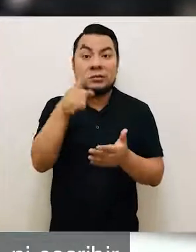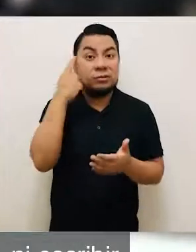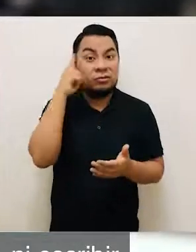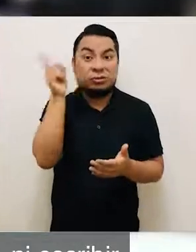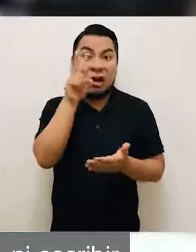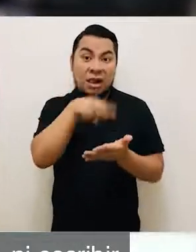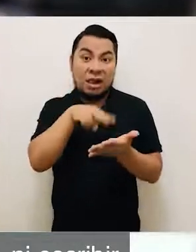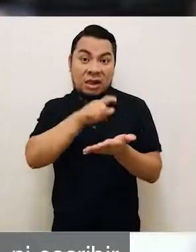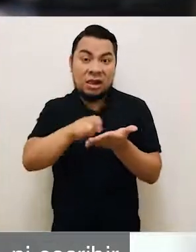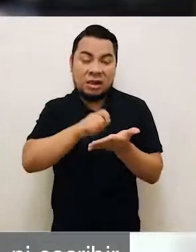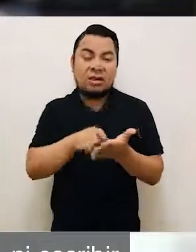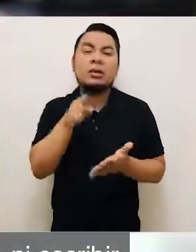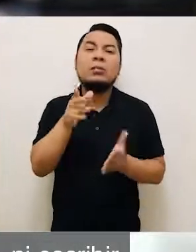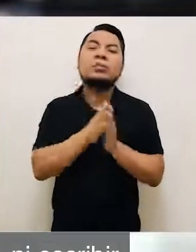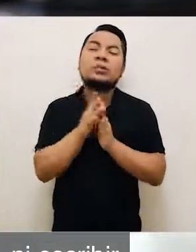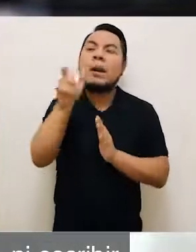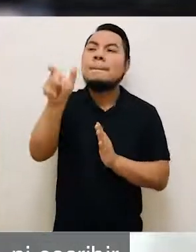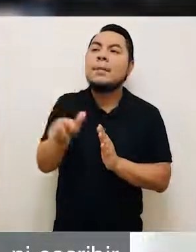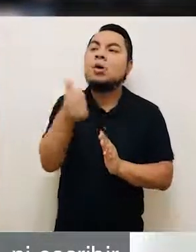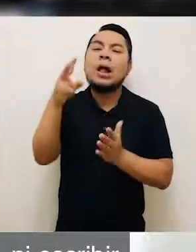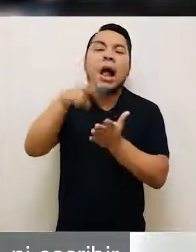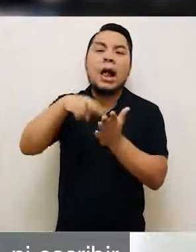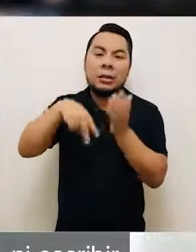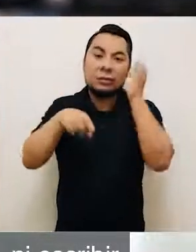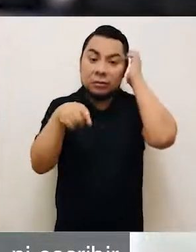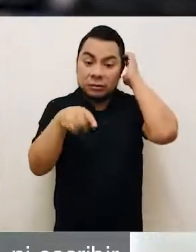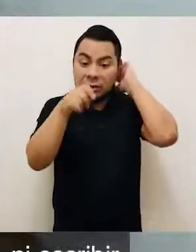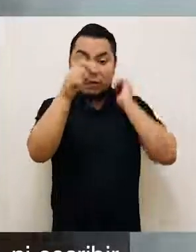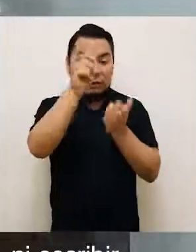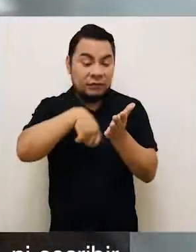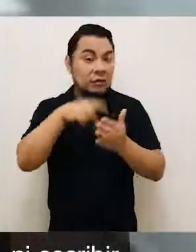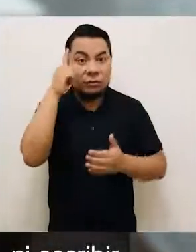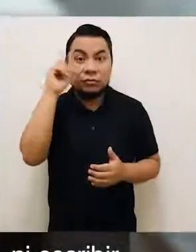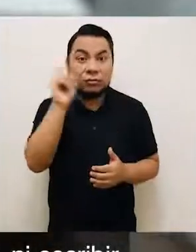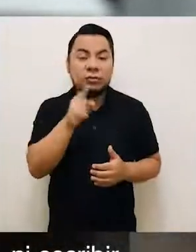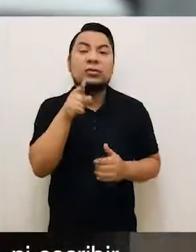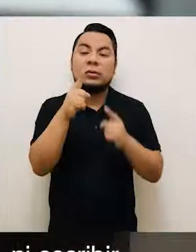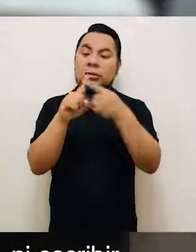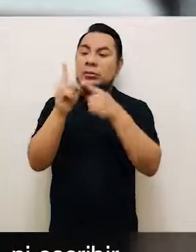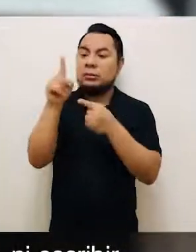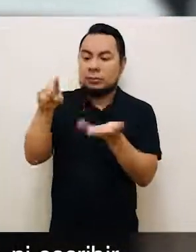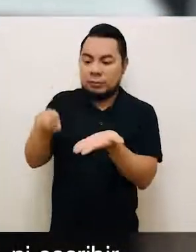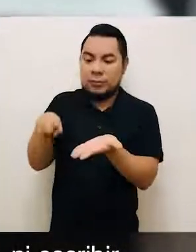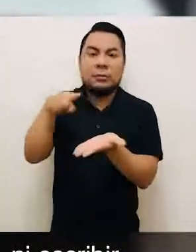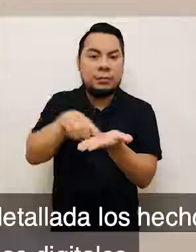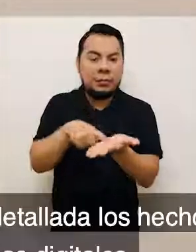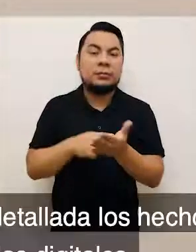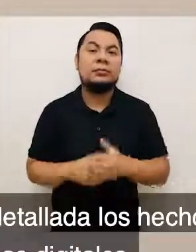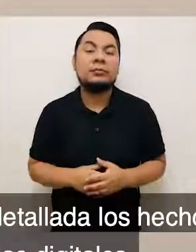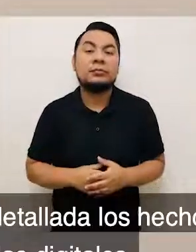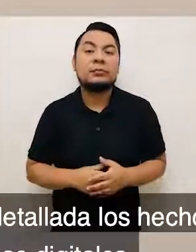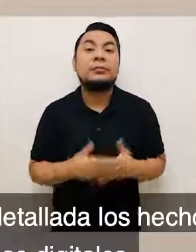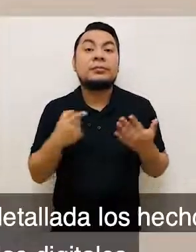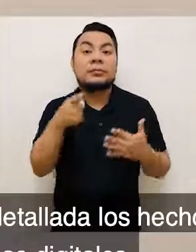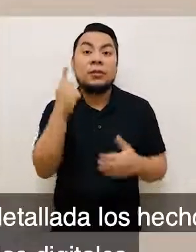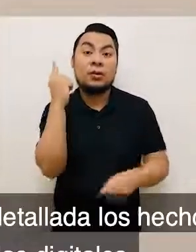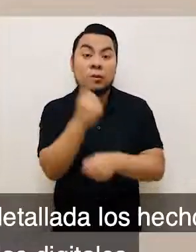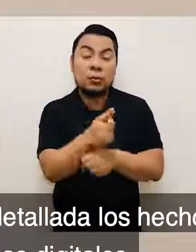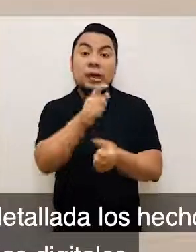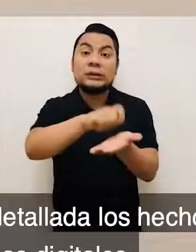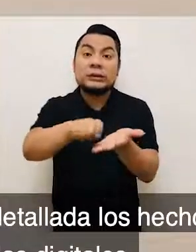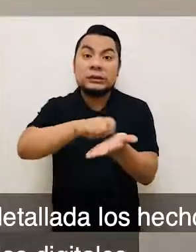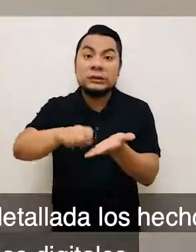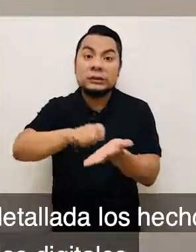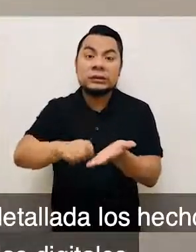leer ni escribir, pide que te la lean. Y si no sabes firmar, podrás imprimir tu huella dactilar. Para hacer una denuncia